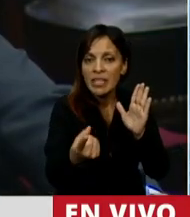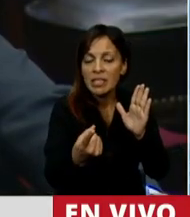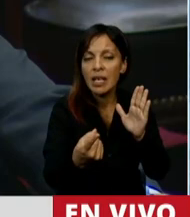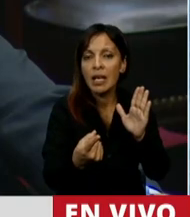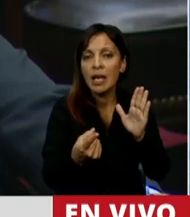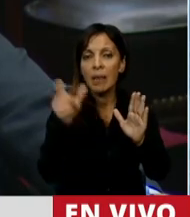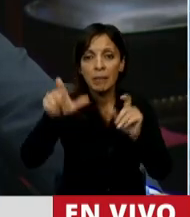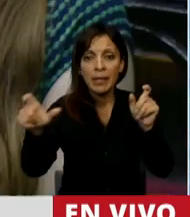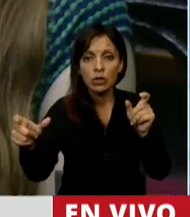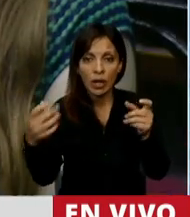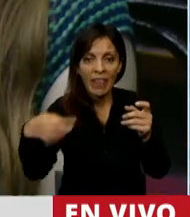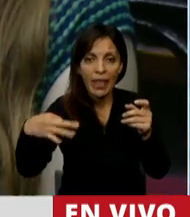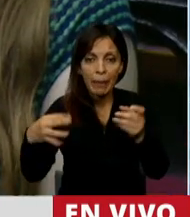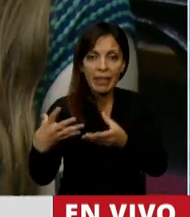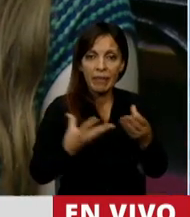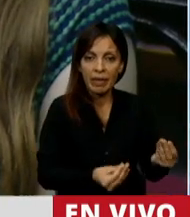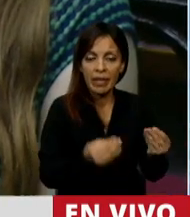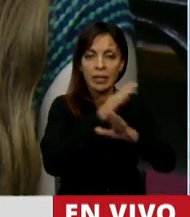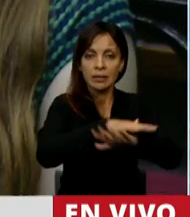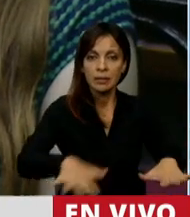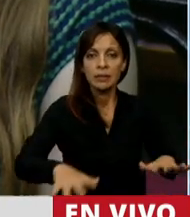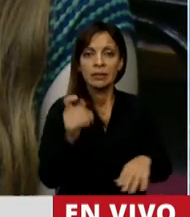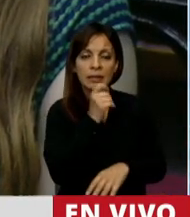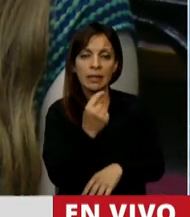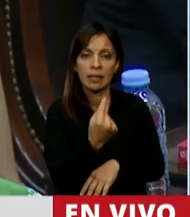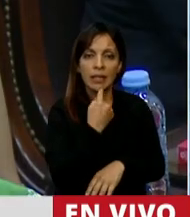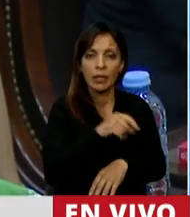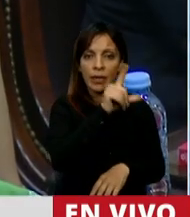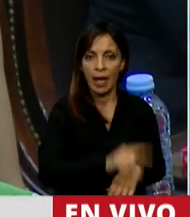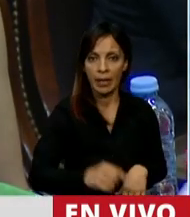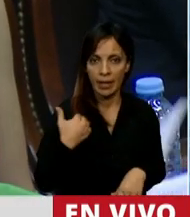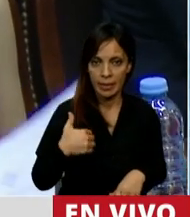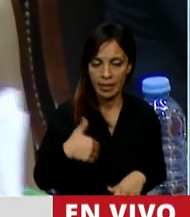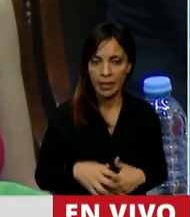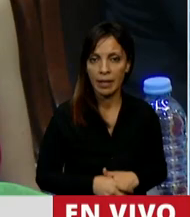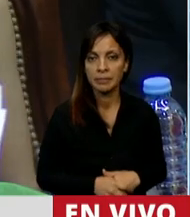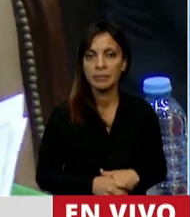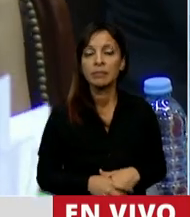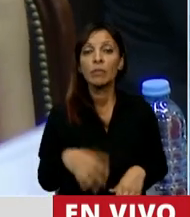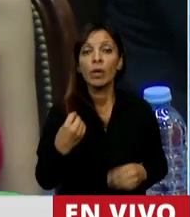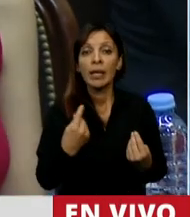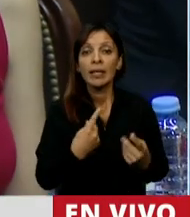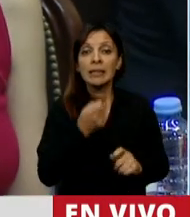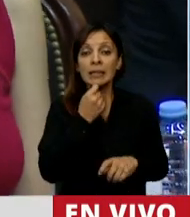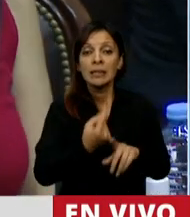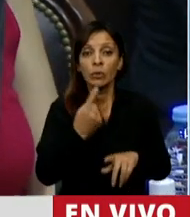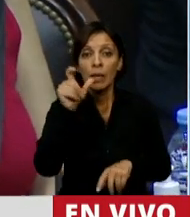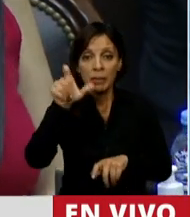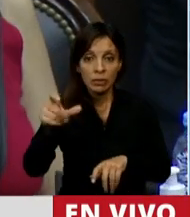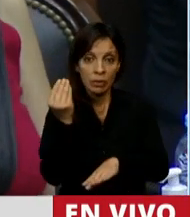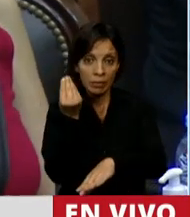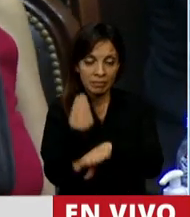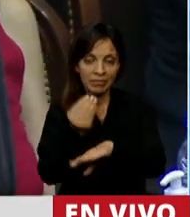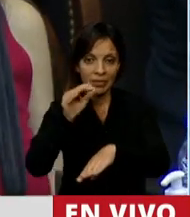tiene el cargo de defender a los niños y niñas de la Nación Argentina. Ya que quien obtenta ese cargo